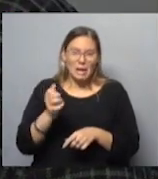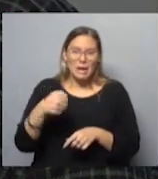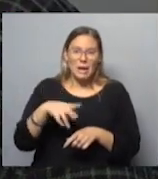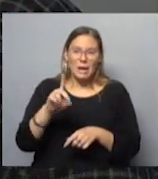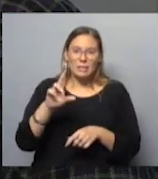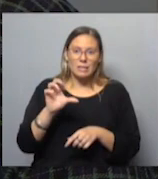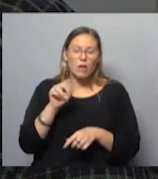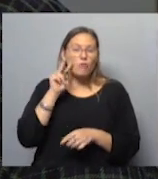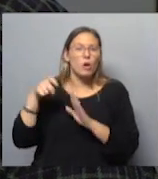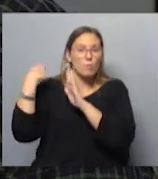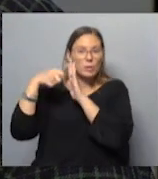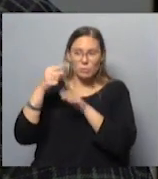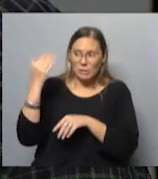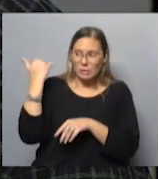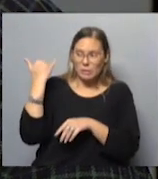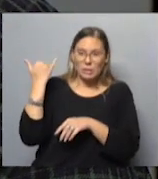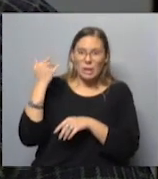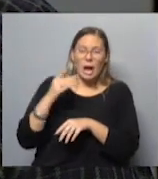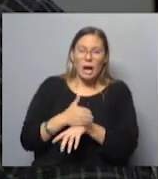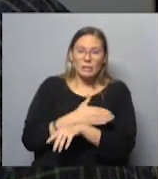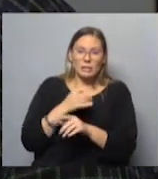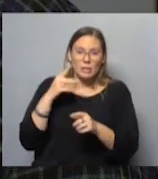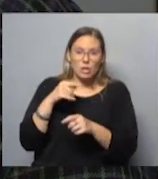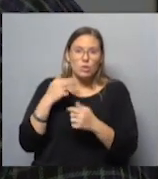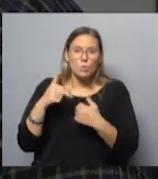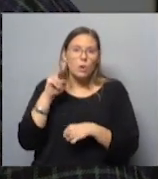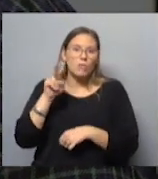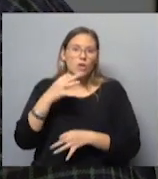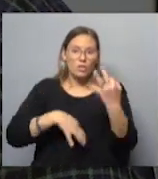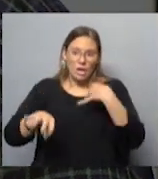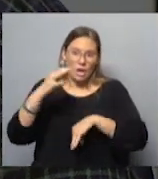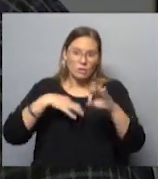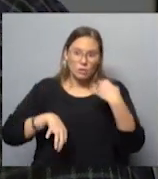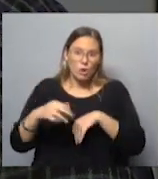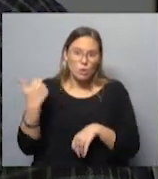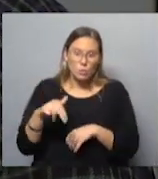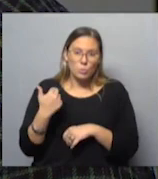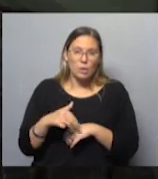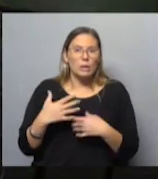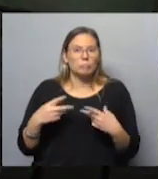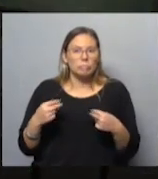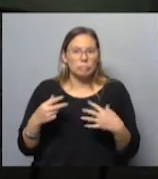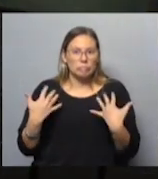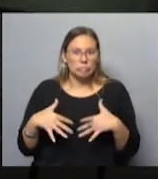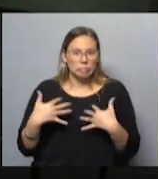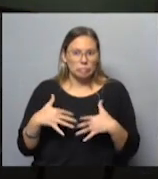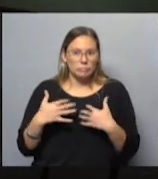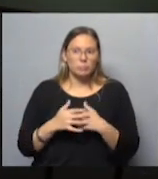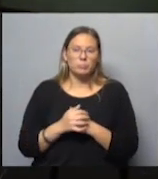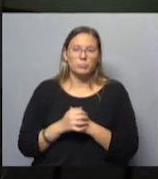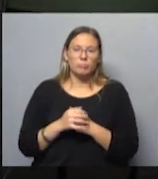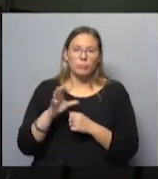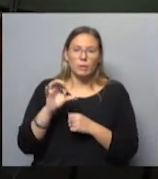Andrés vio la película el otro día en el preestreno, y nunca había visto la obra de teatro. ¿No? ¡Qué fuerte! Sí, sí, sí,